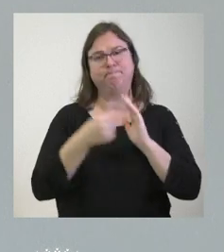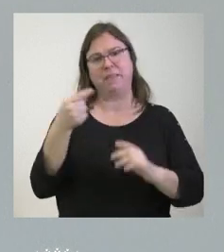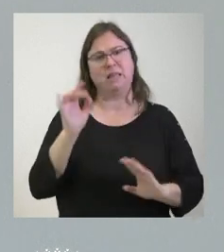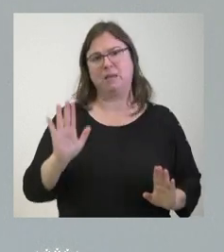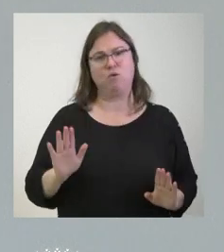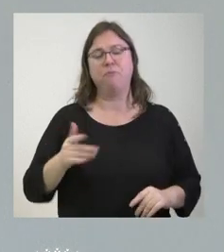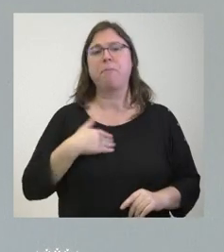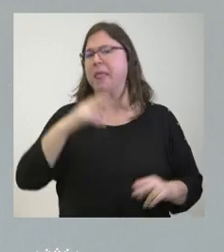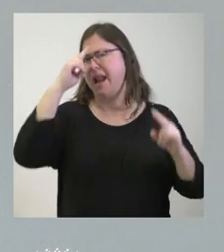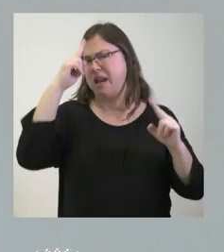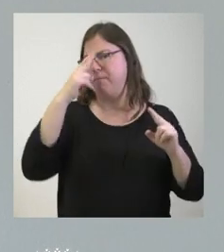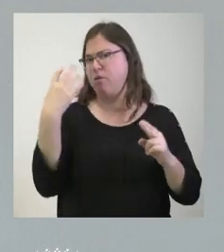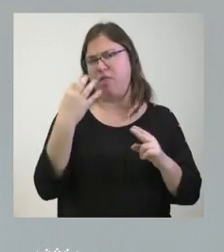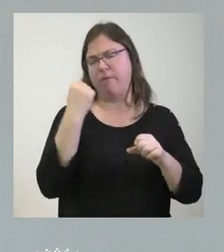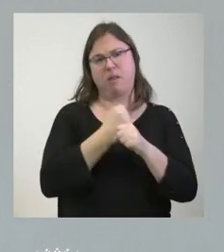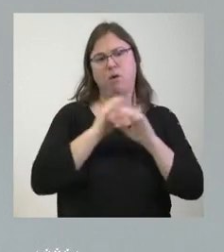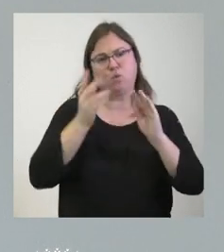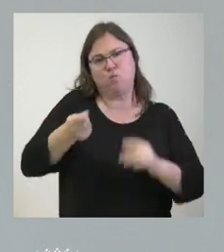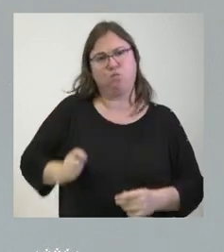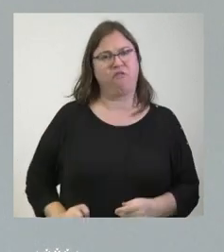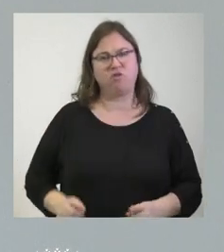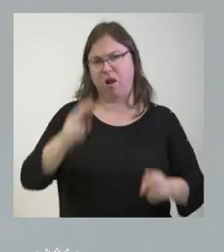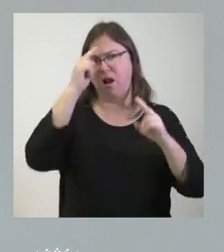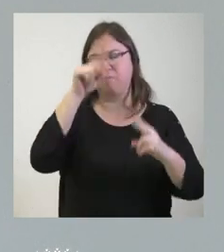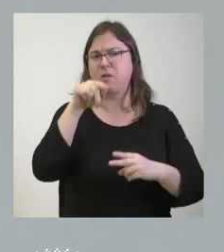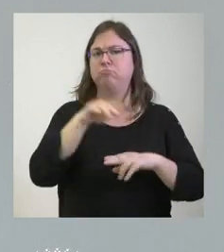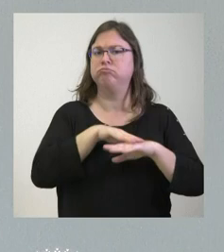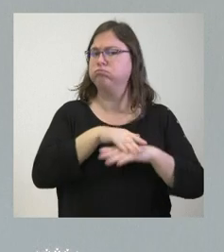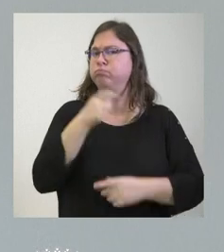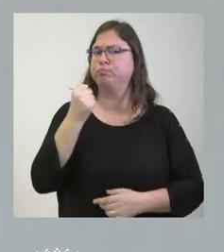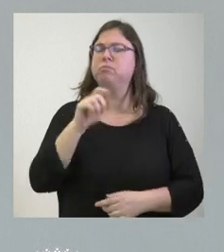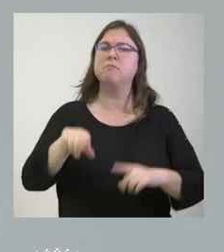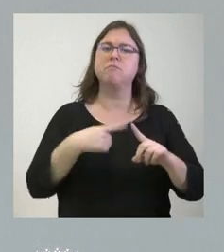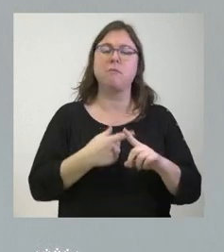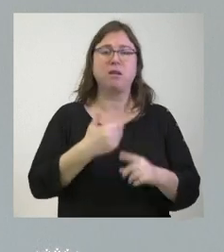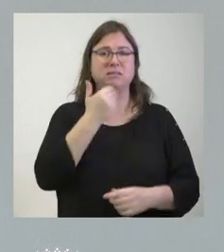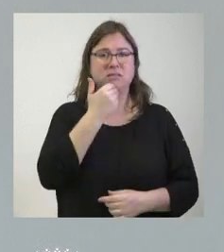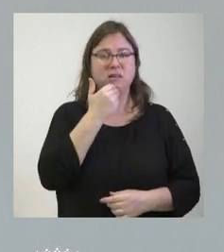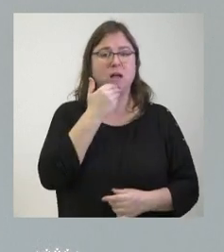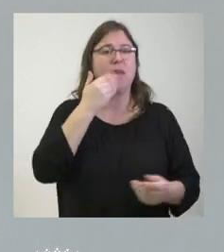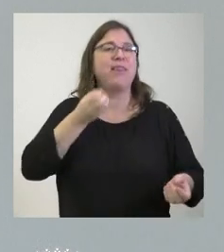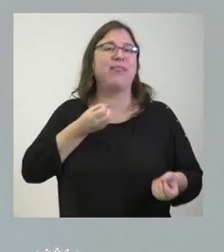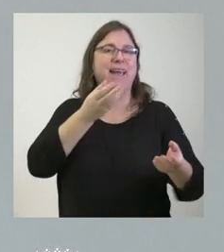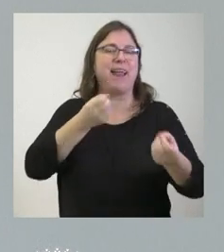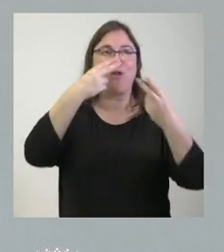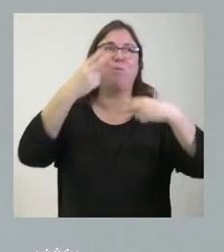es siempre negativo yo creo que el respeto al trabajo de los profesionales es el que debe imperar y por tanto en la medida en que se hacen declaraciones